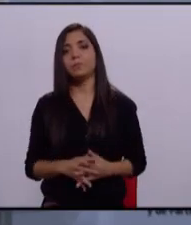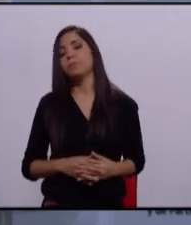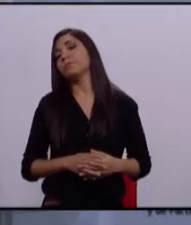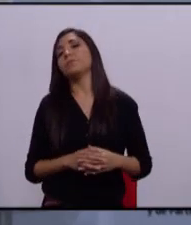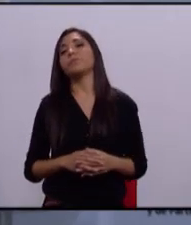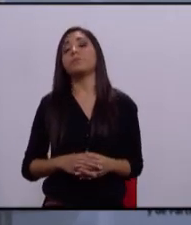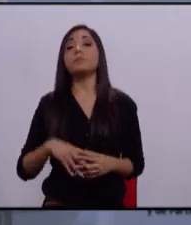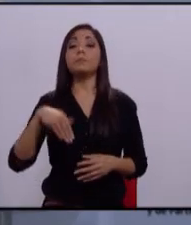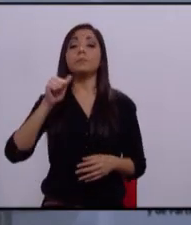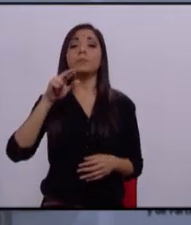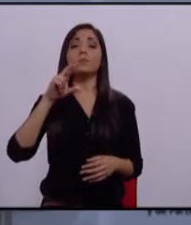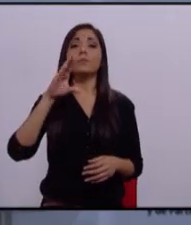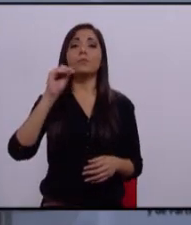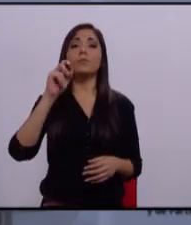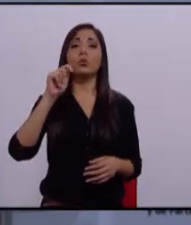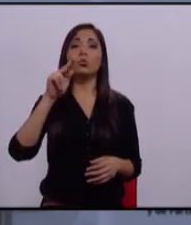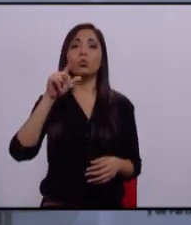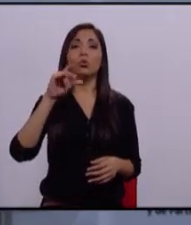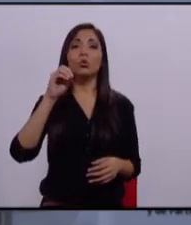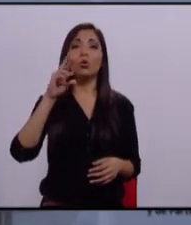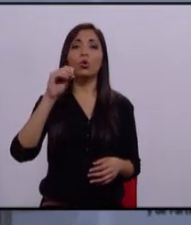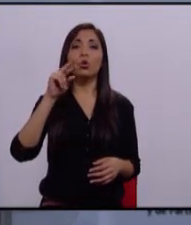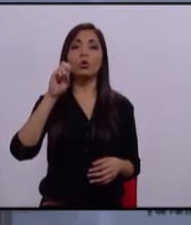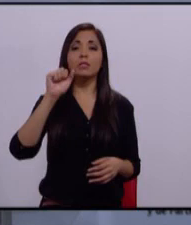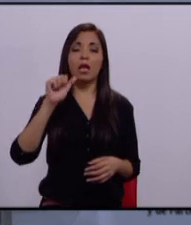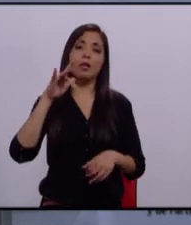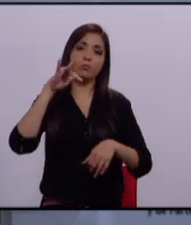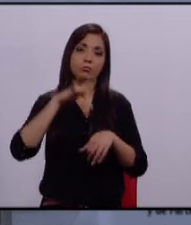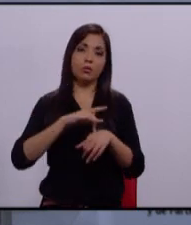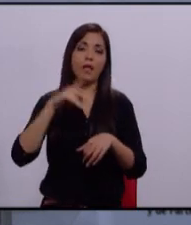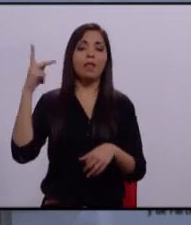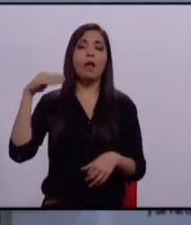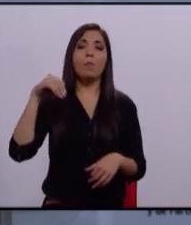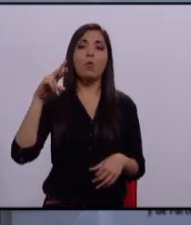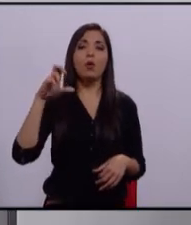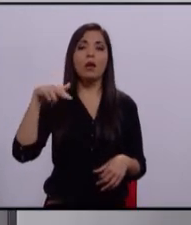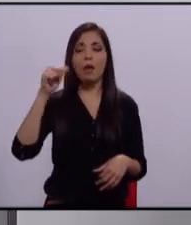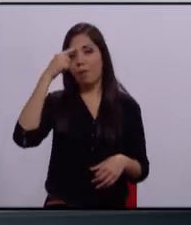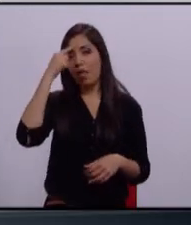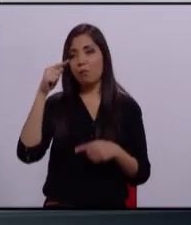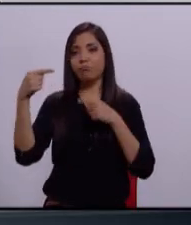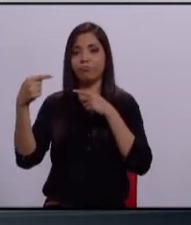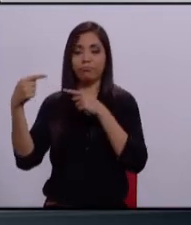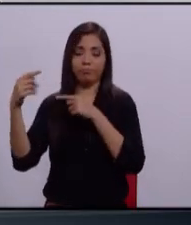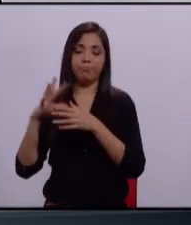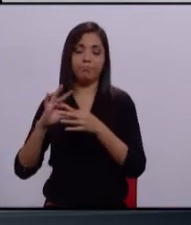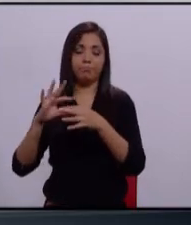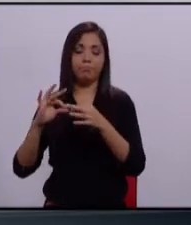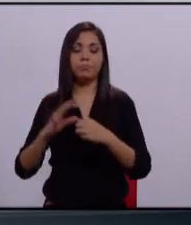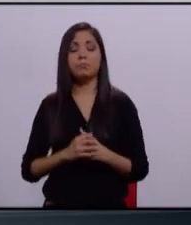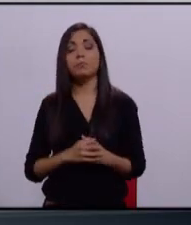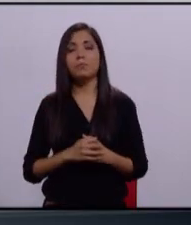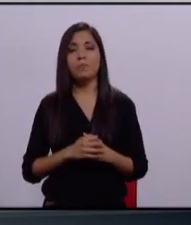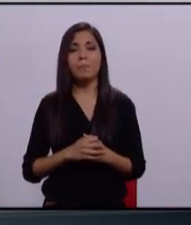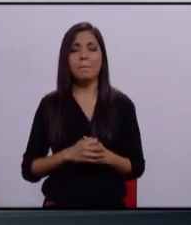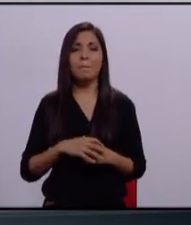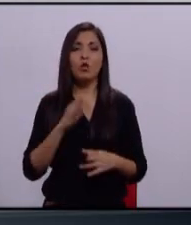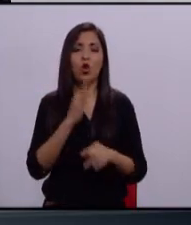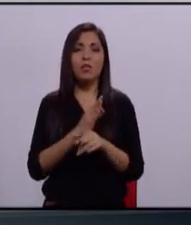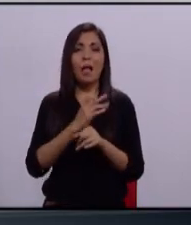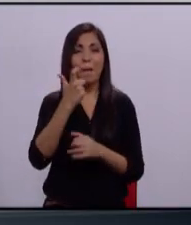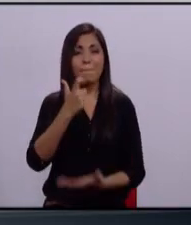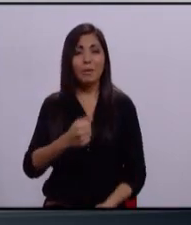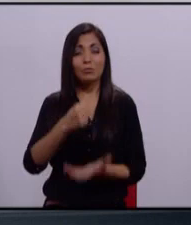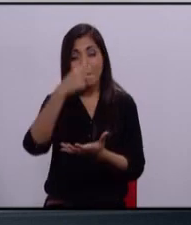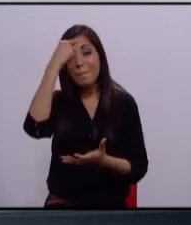Marco Tulio Rosas, candidato de Morena, es su turno para réplicas. El presupuesto para seguridad